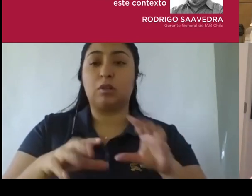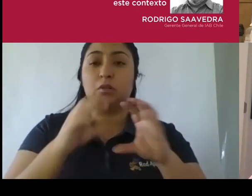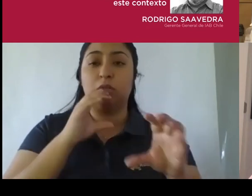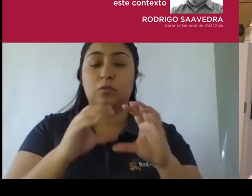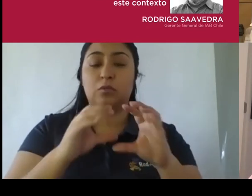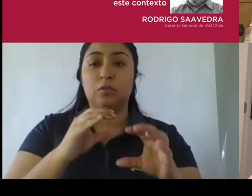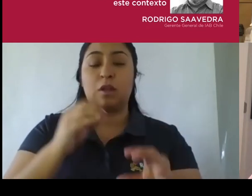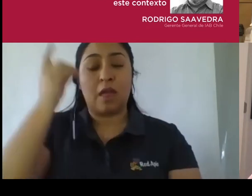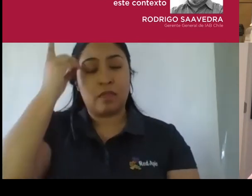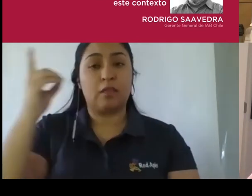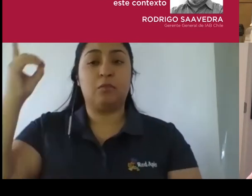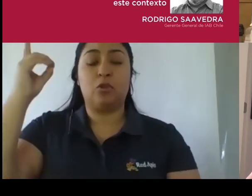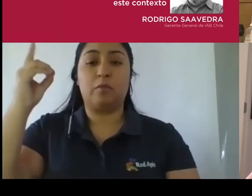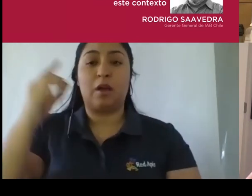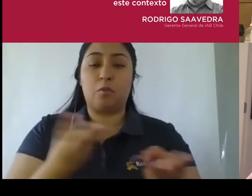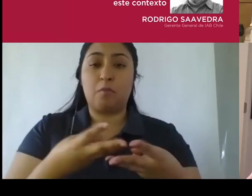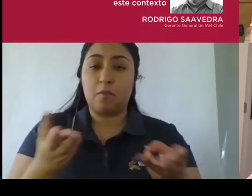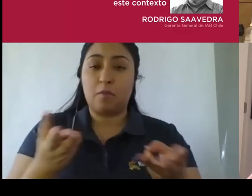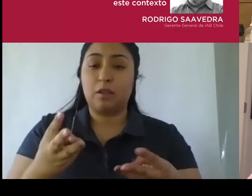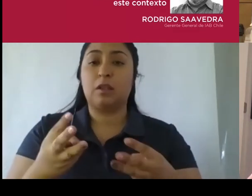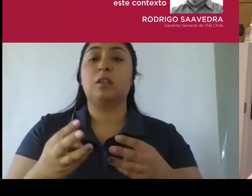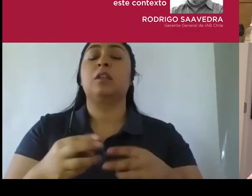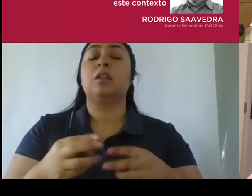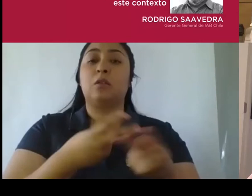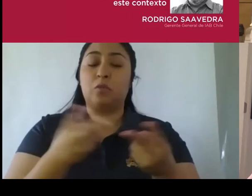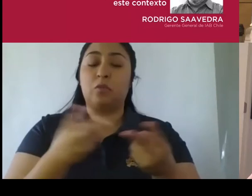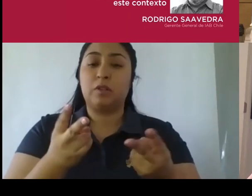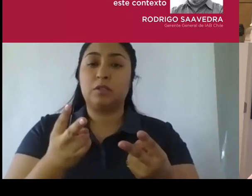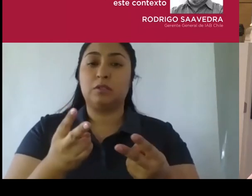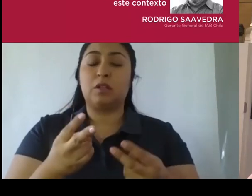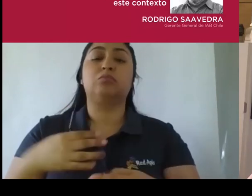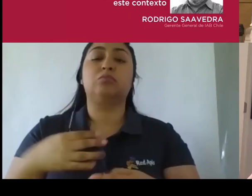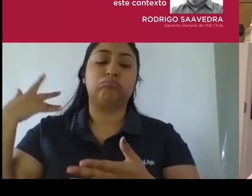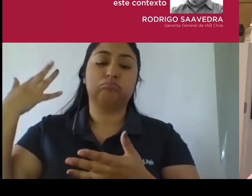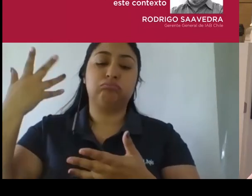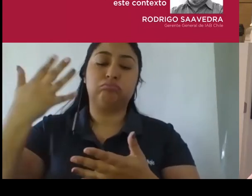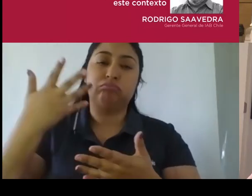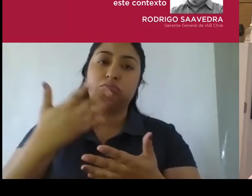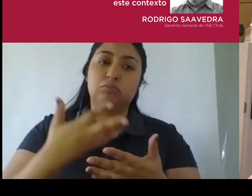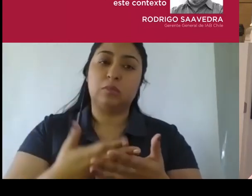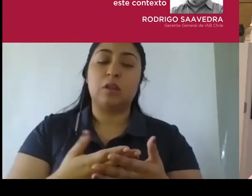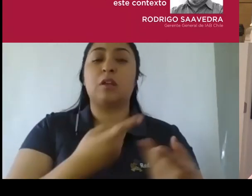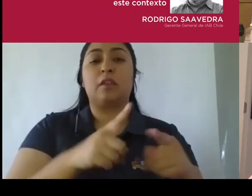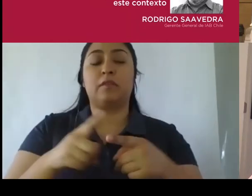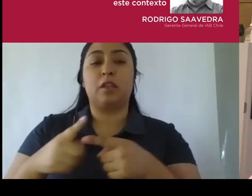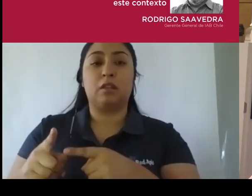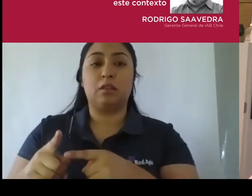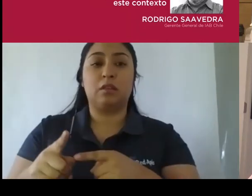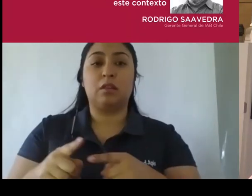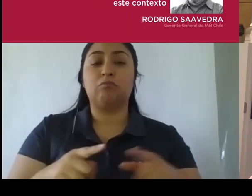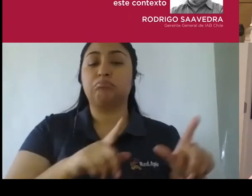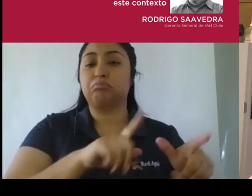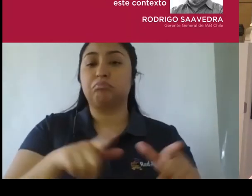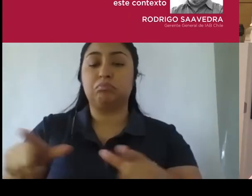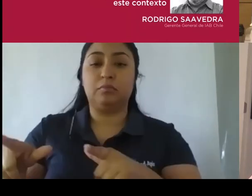publicidad con una larga trayectoria planificando y ejecutando estrategias comunicacionales para distintos sectores. Lleva más de 15 años